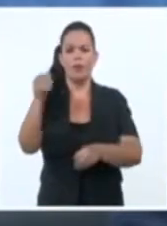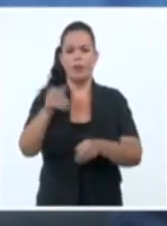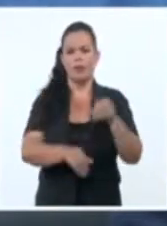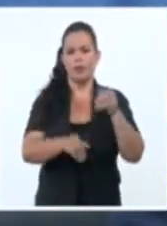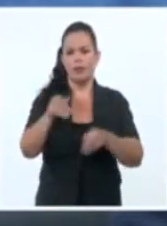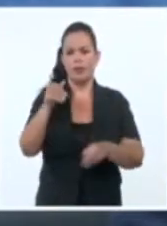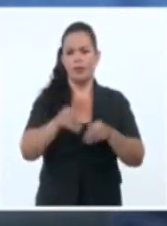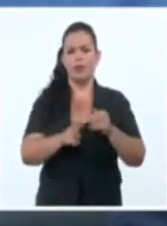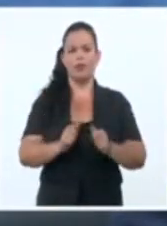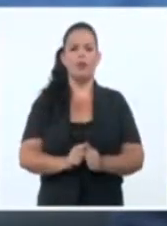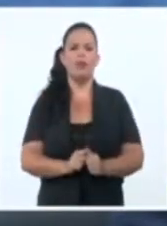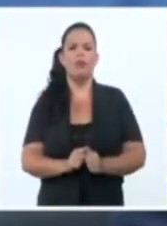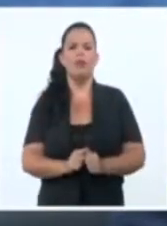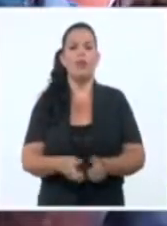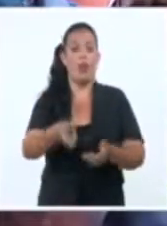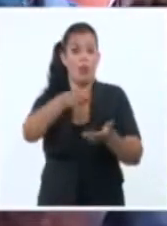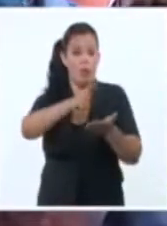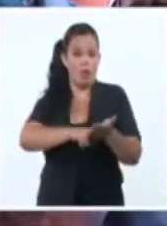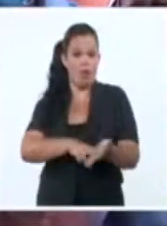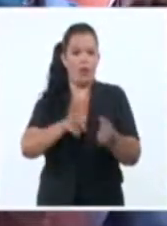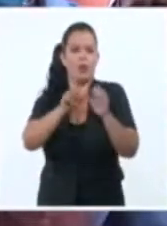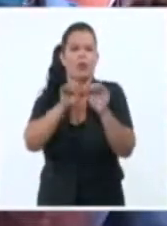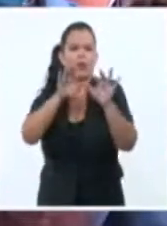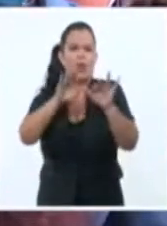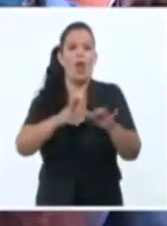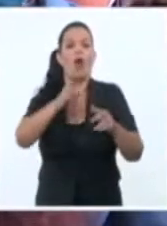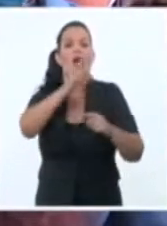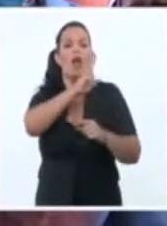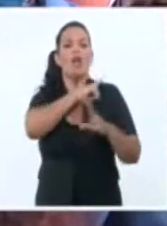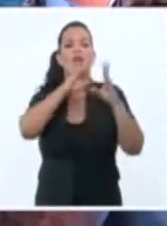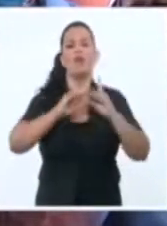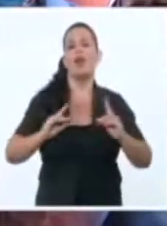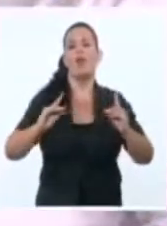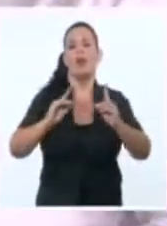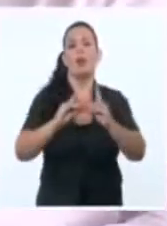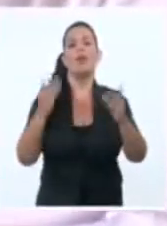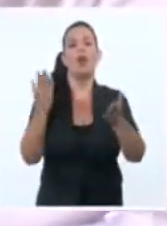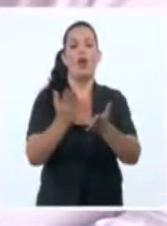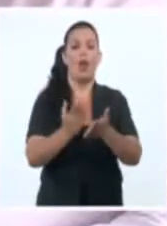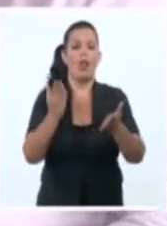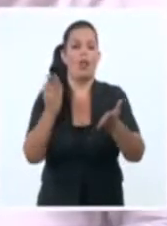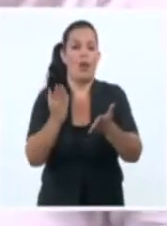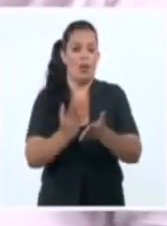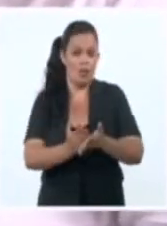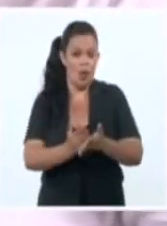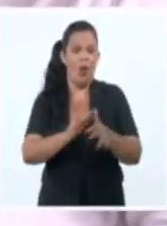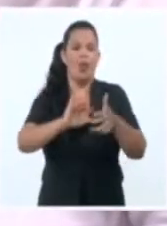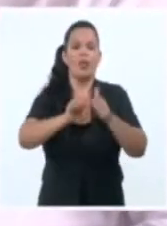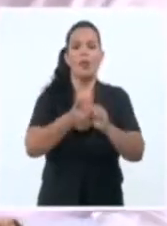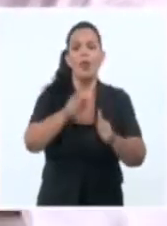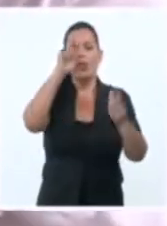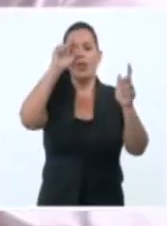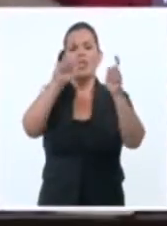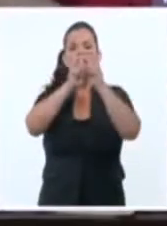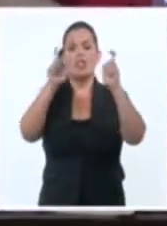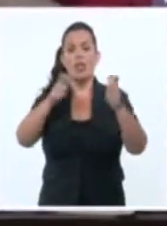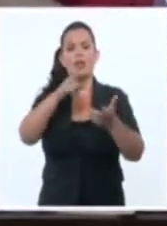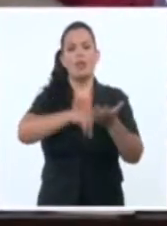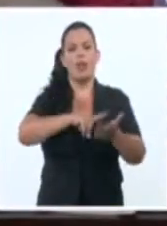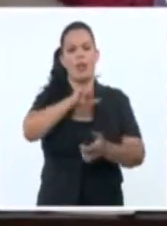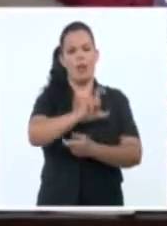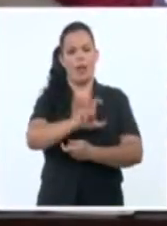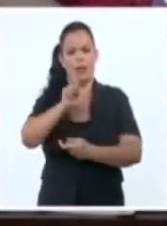Broche Lorenzo, miembro del secretariado y jefe del Departamento de Educación, Deportes y Ciencia en el Comité Central,